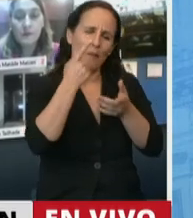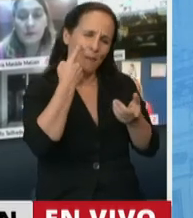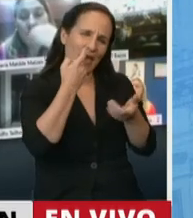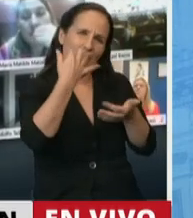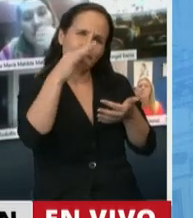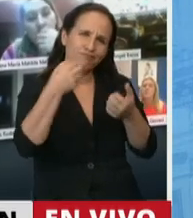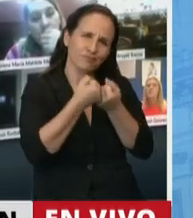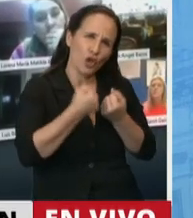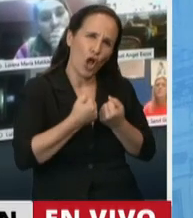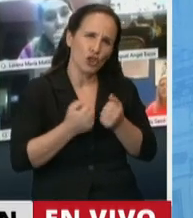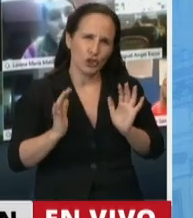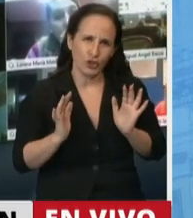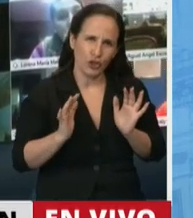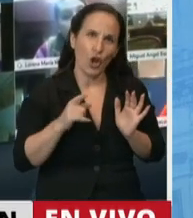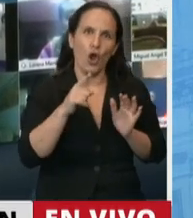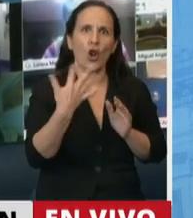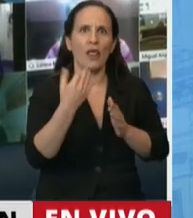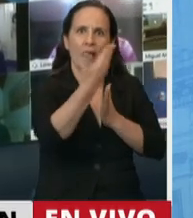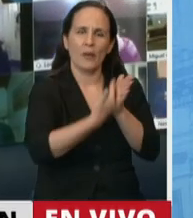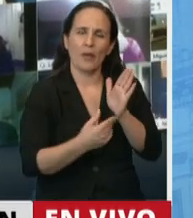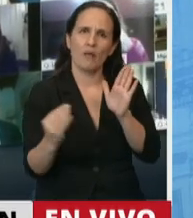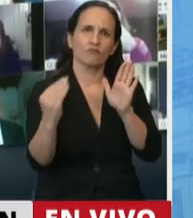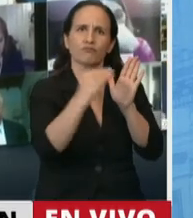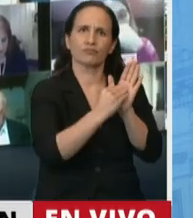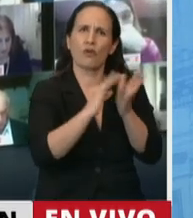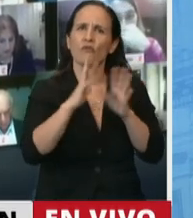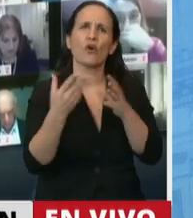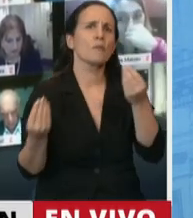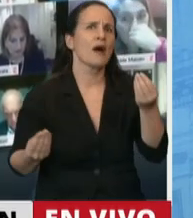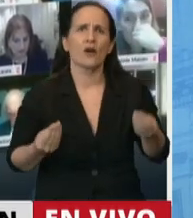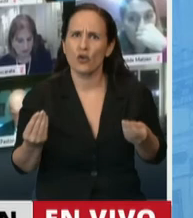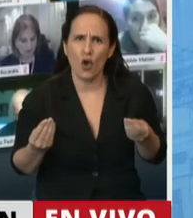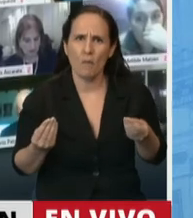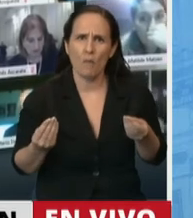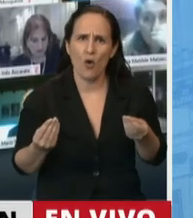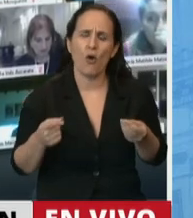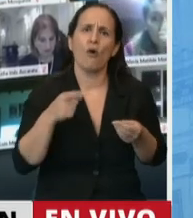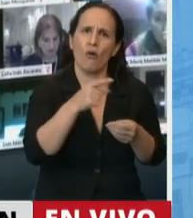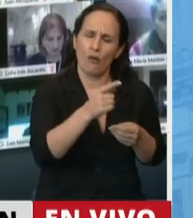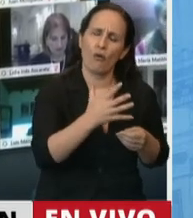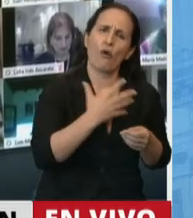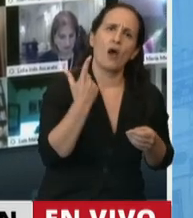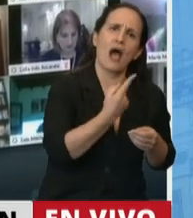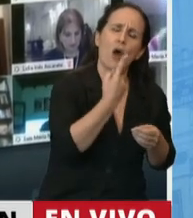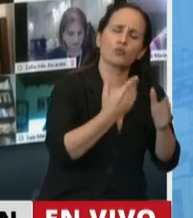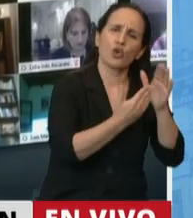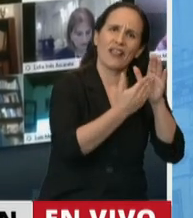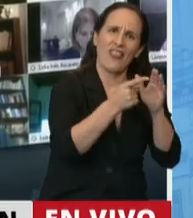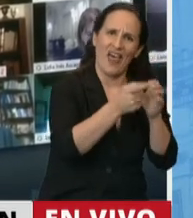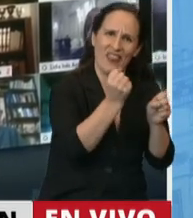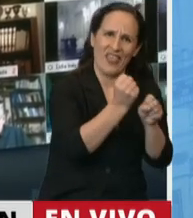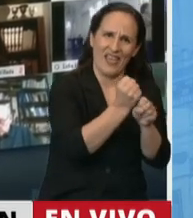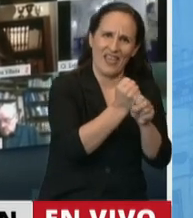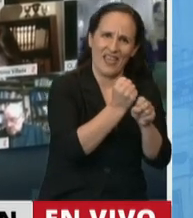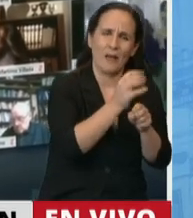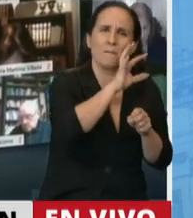controles debería prever en la reglamentación que se haga de manera conjunta con las autoridades del área de trabajo de